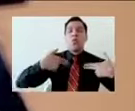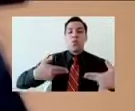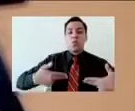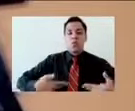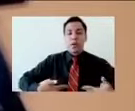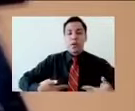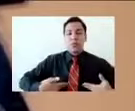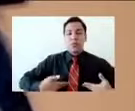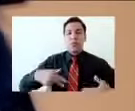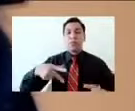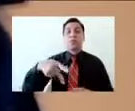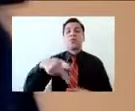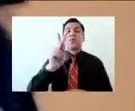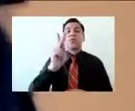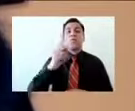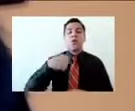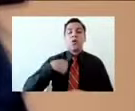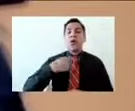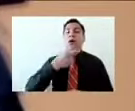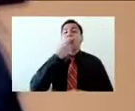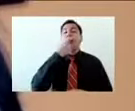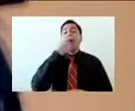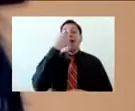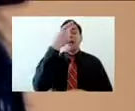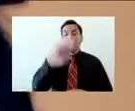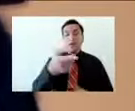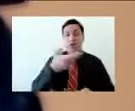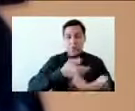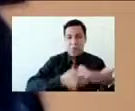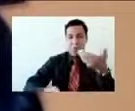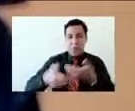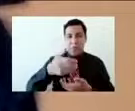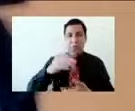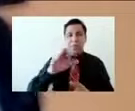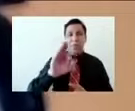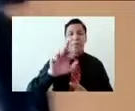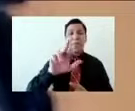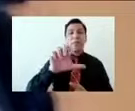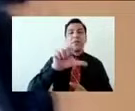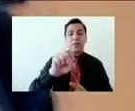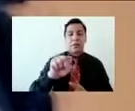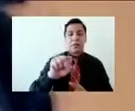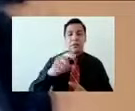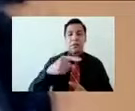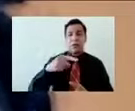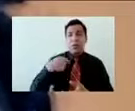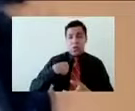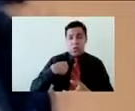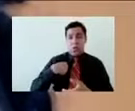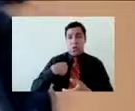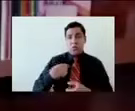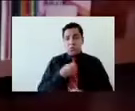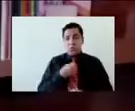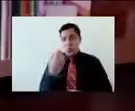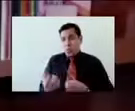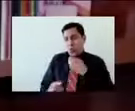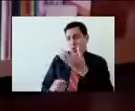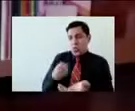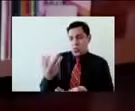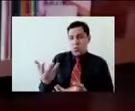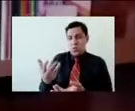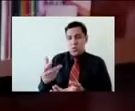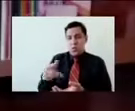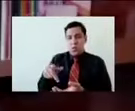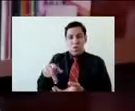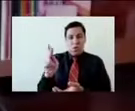siempre, que cada que puedo la comparto, es no podemos dar lo que no tenemos. Muy bien, muy